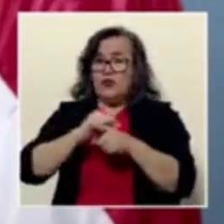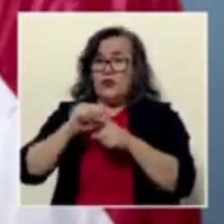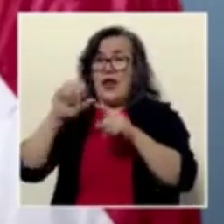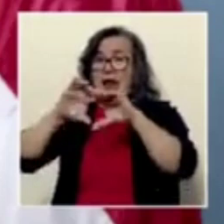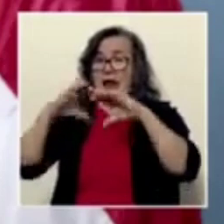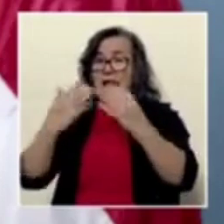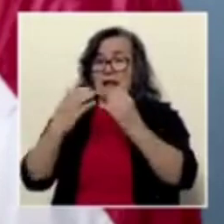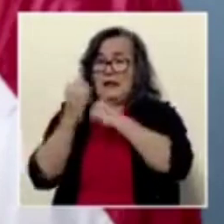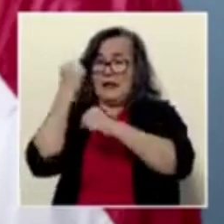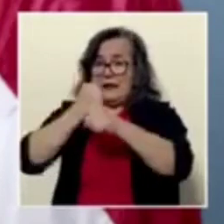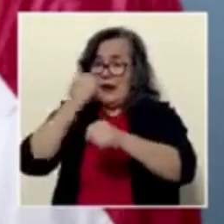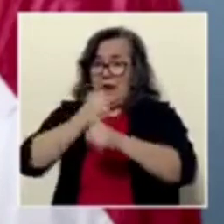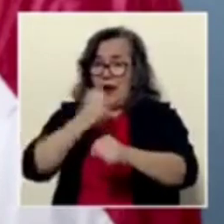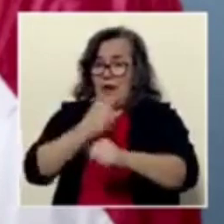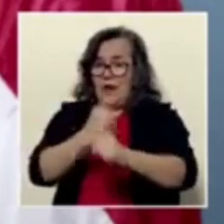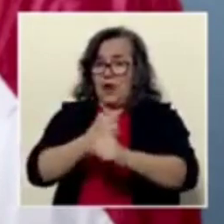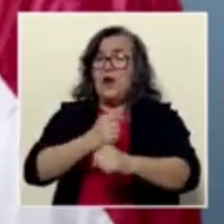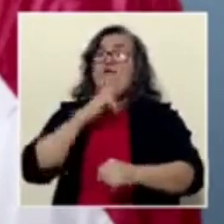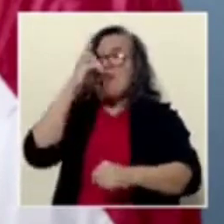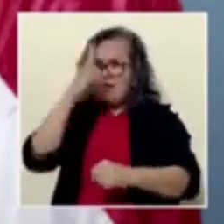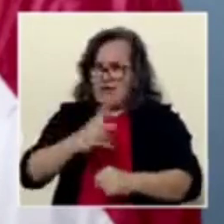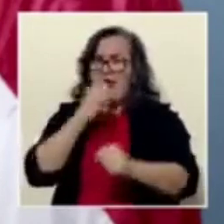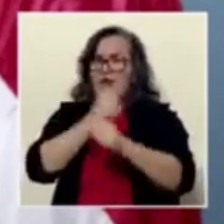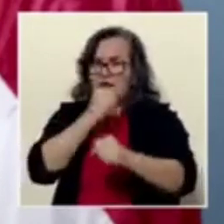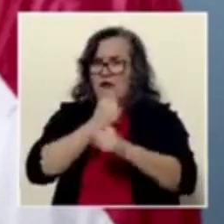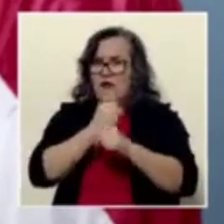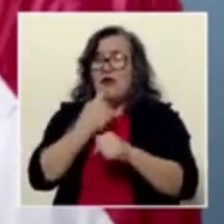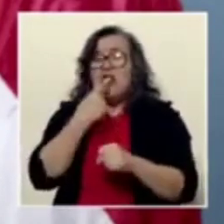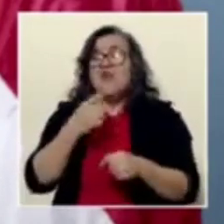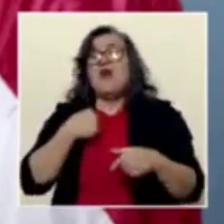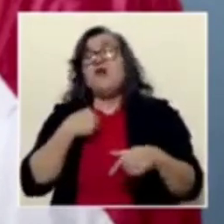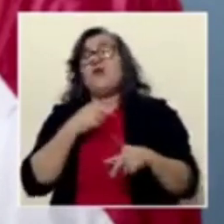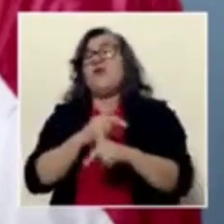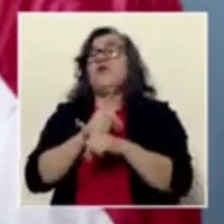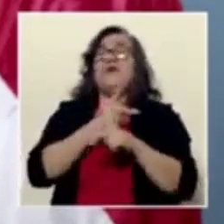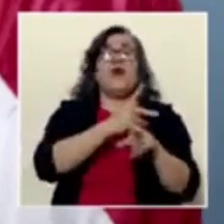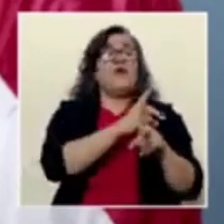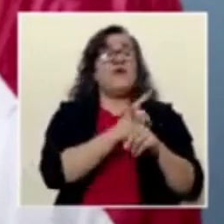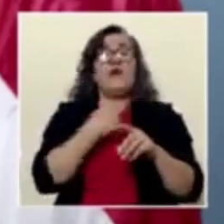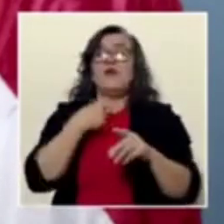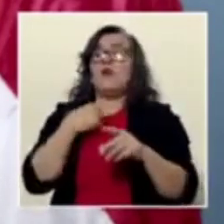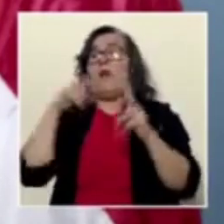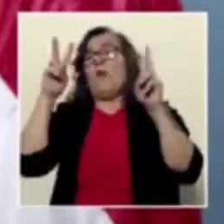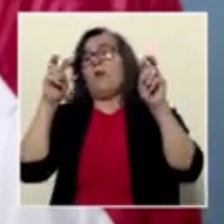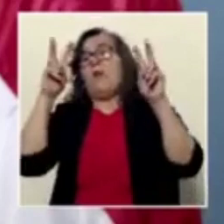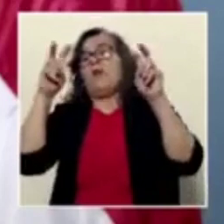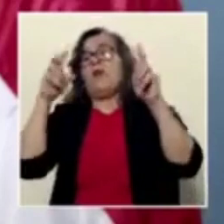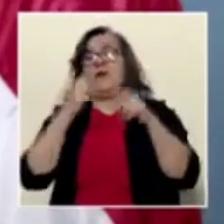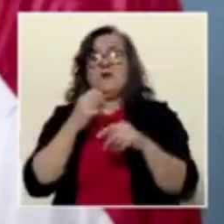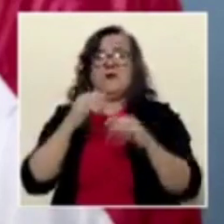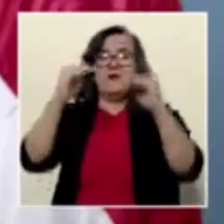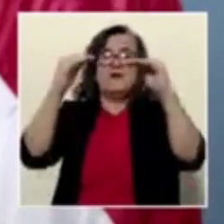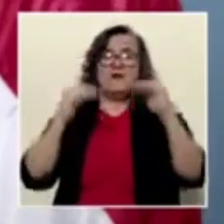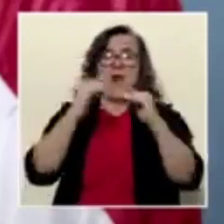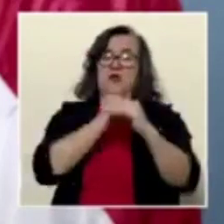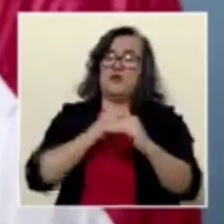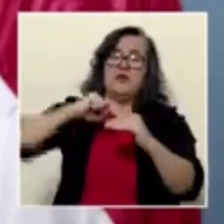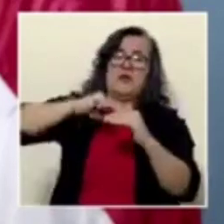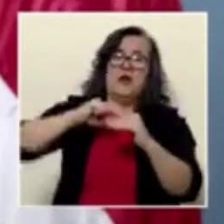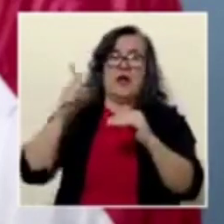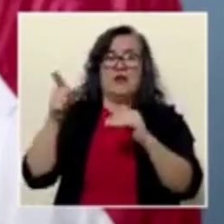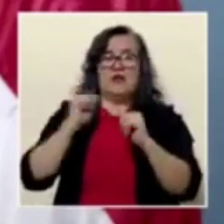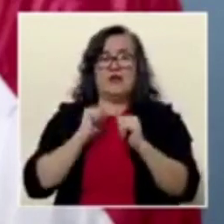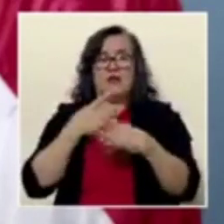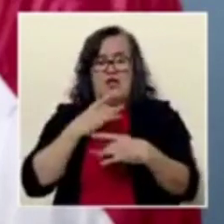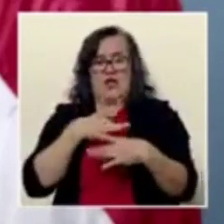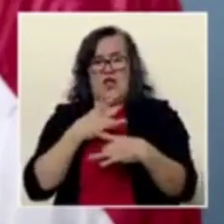la verdadera clase trabajadora, no la que dicen defender pseudosindicatos o sindicatos